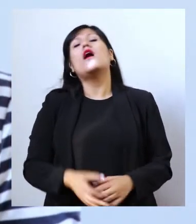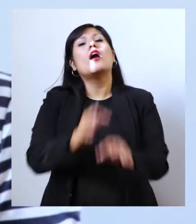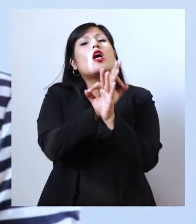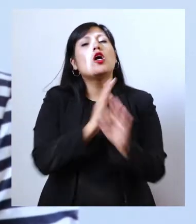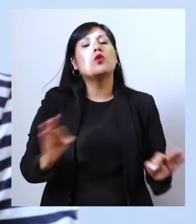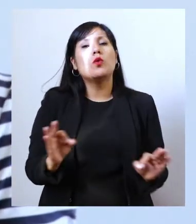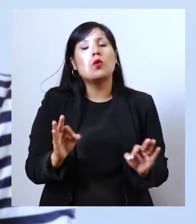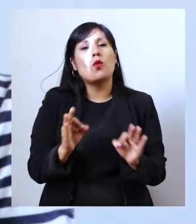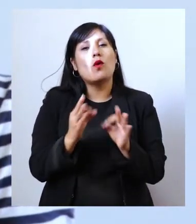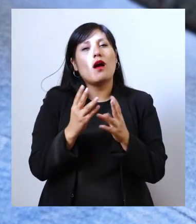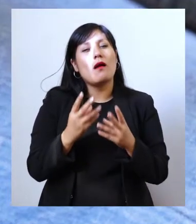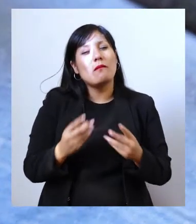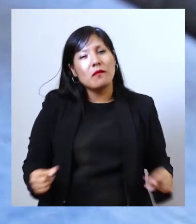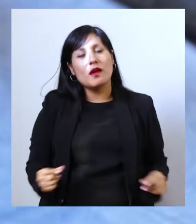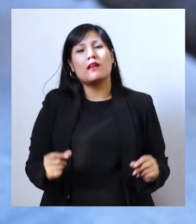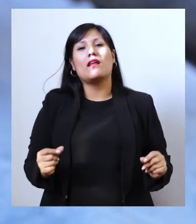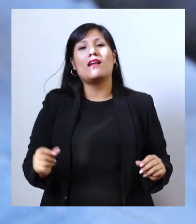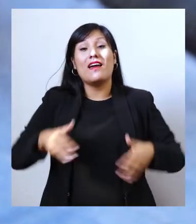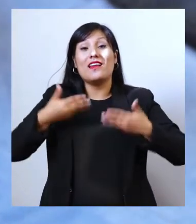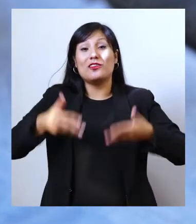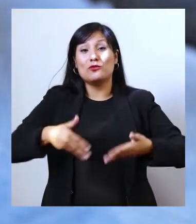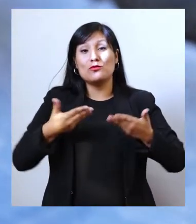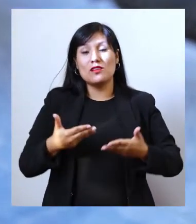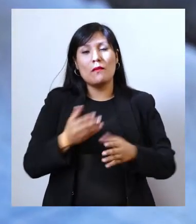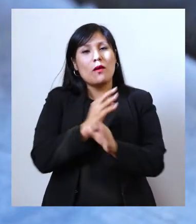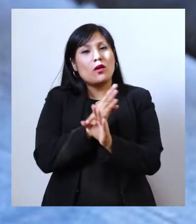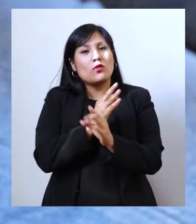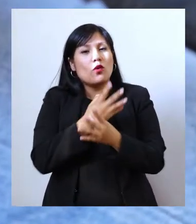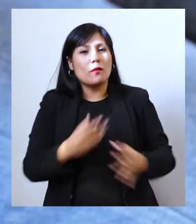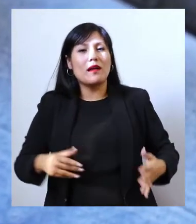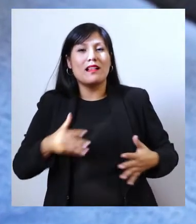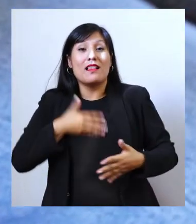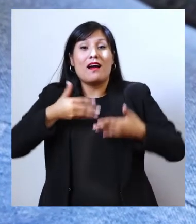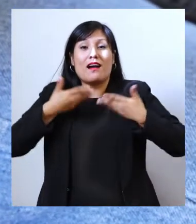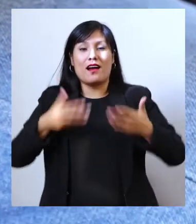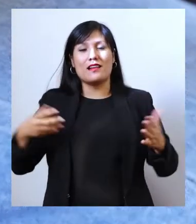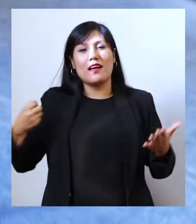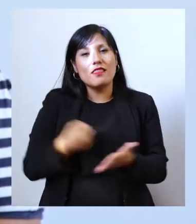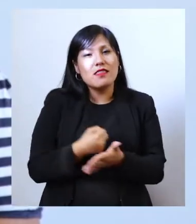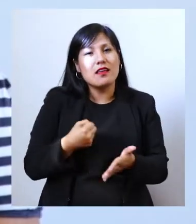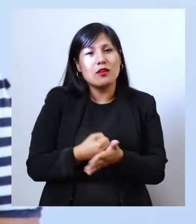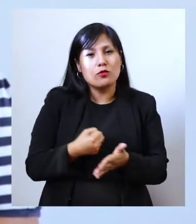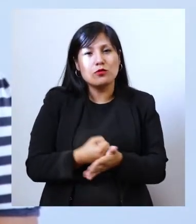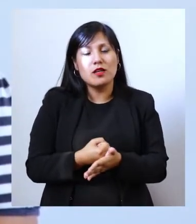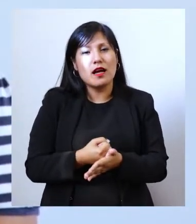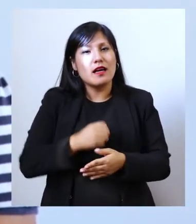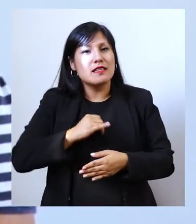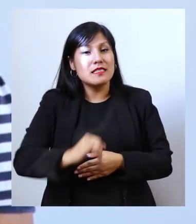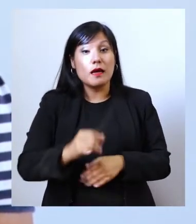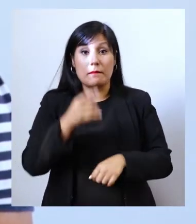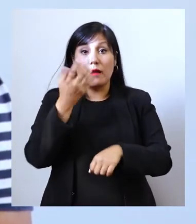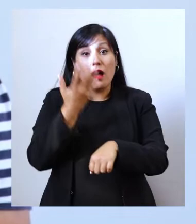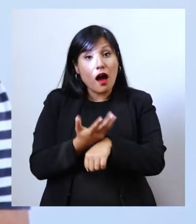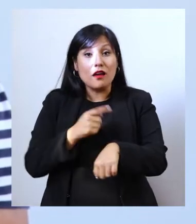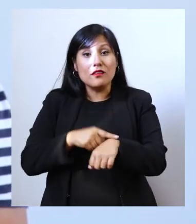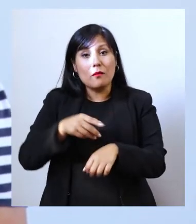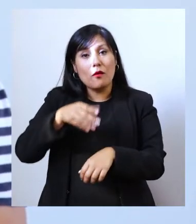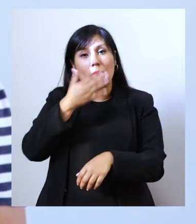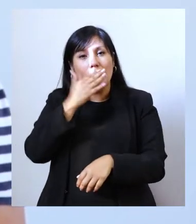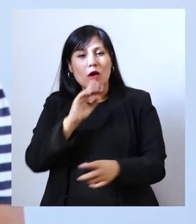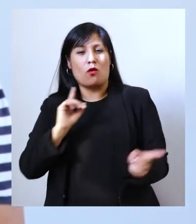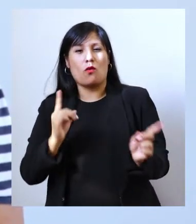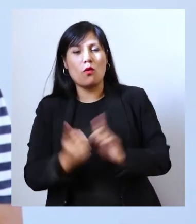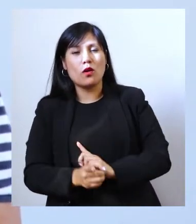nunca pierdan el entusiasmo, que nunca pierdan las ganas de luchar, que siempre es tiempo para mejorar,